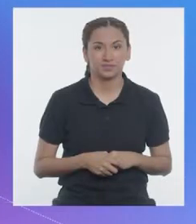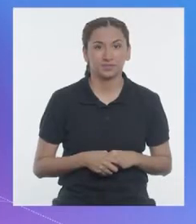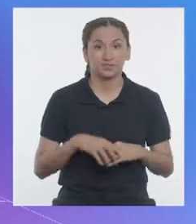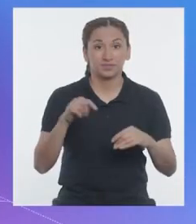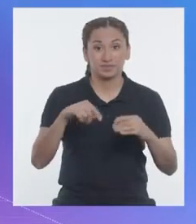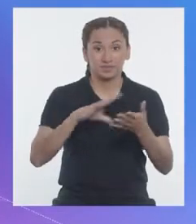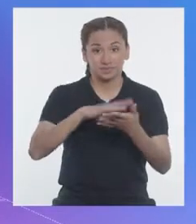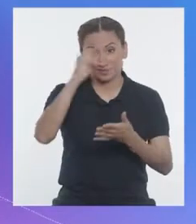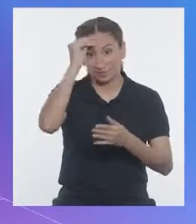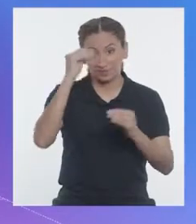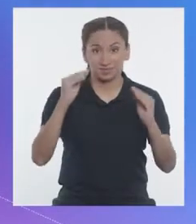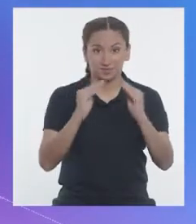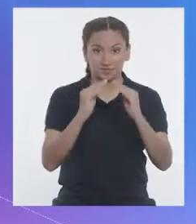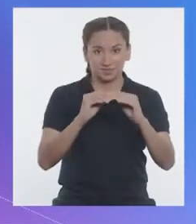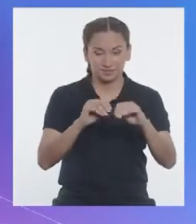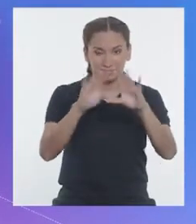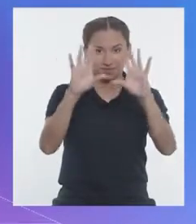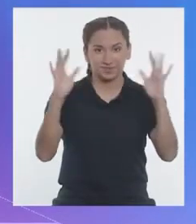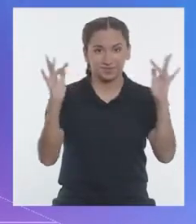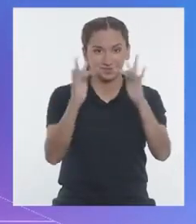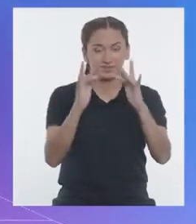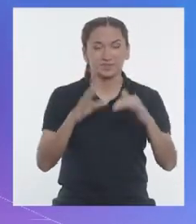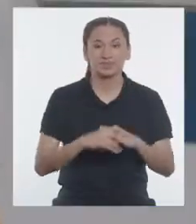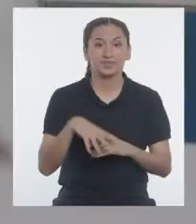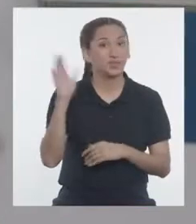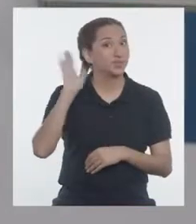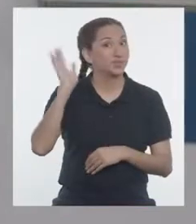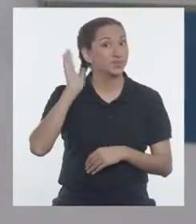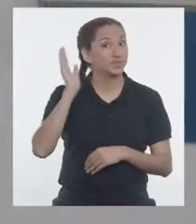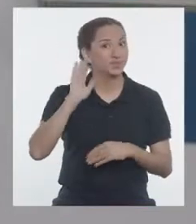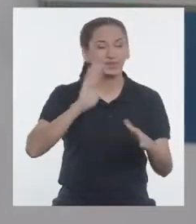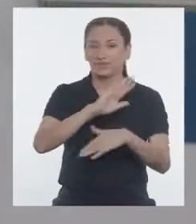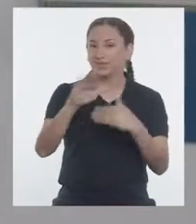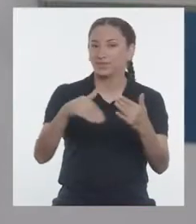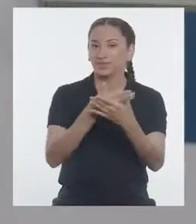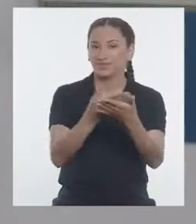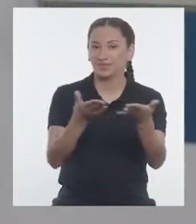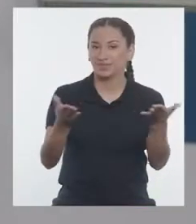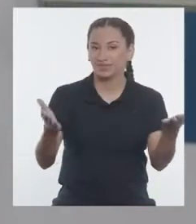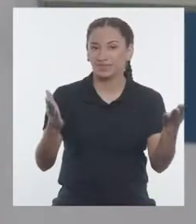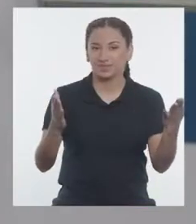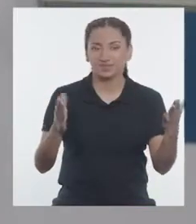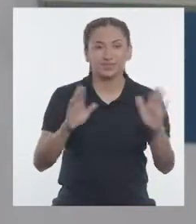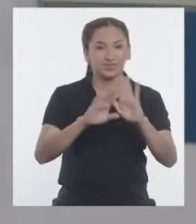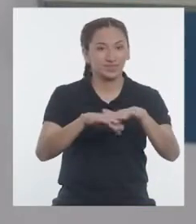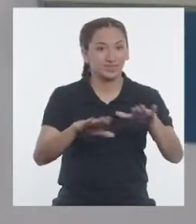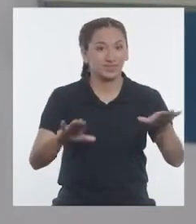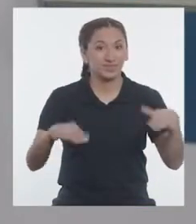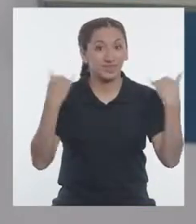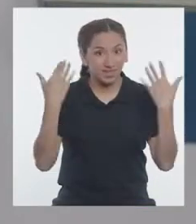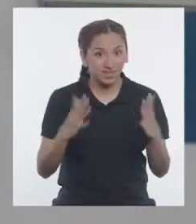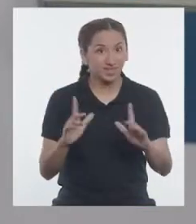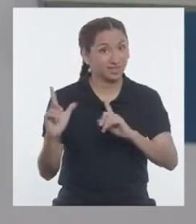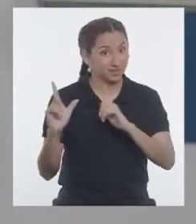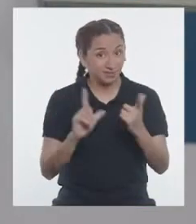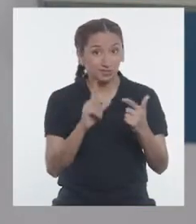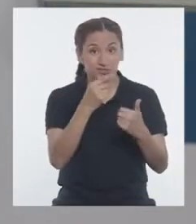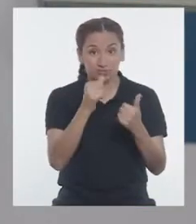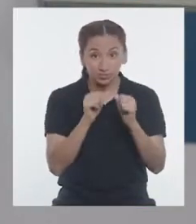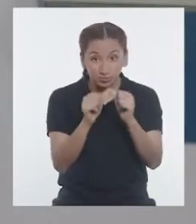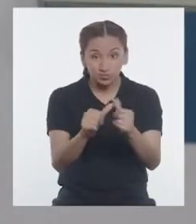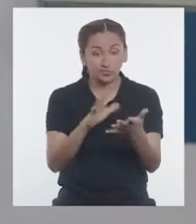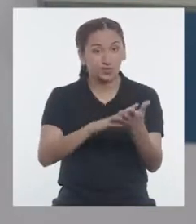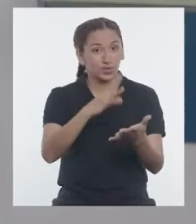Rete Aprendo en Casa otra vez activa. ¡Hola, chicas y chicos! Estamos listos para seguir